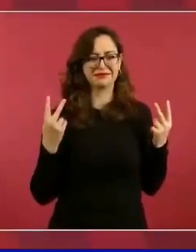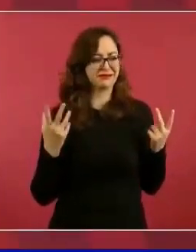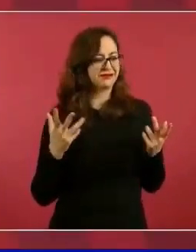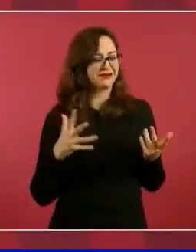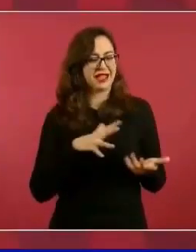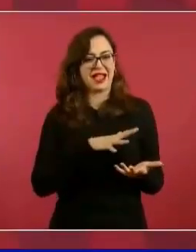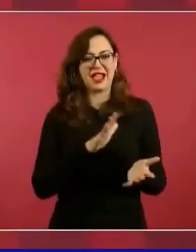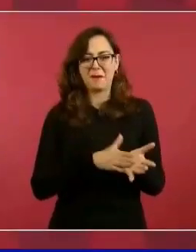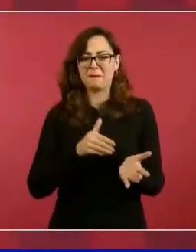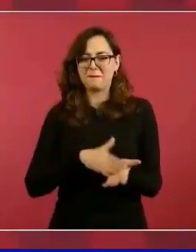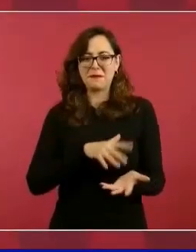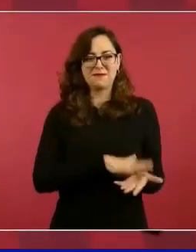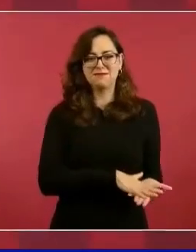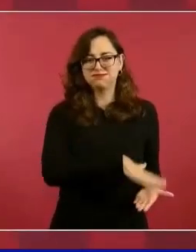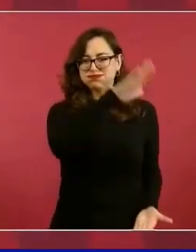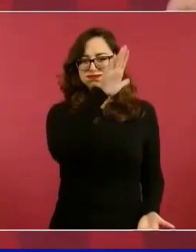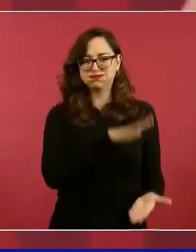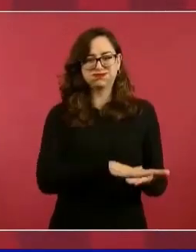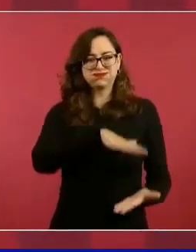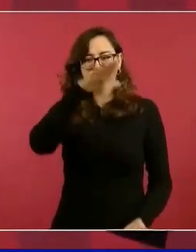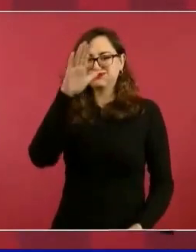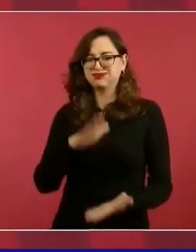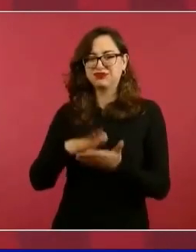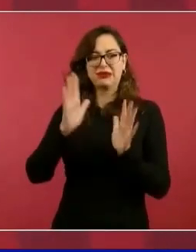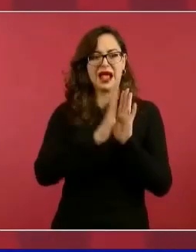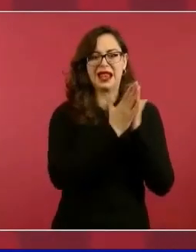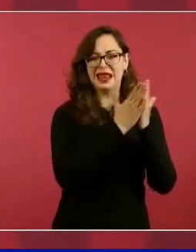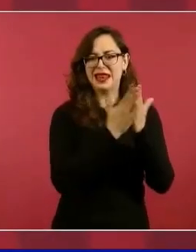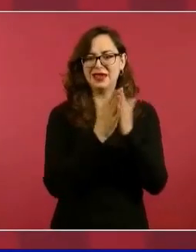porque ese es su trabajo.